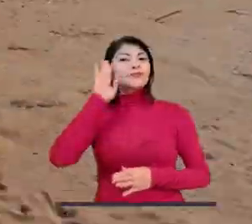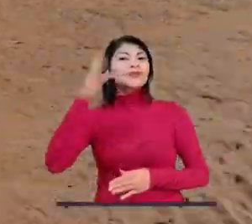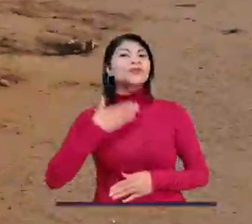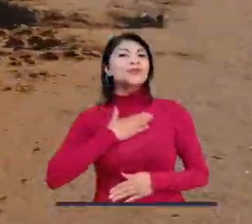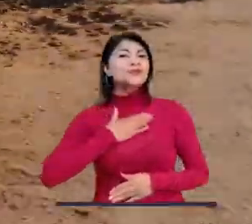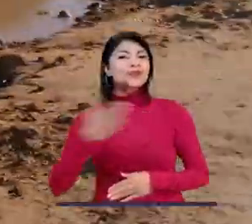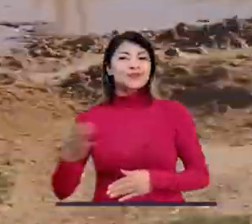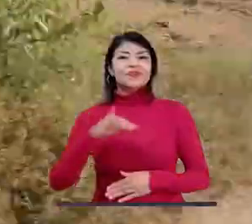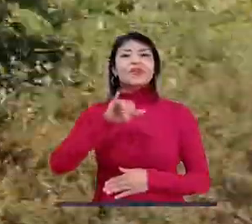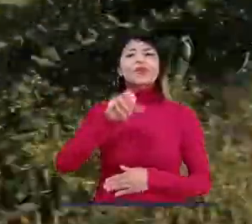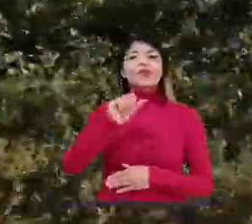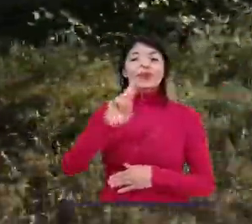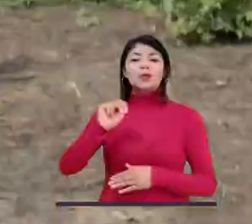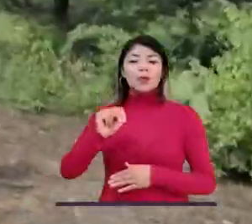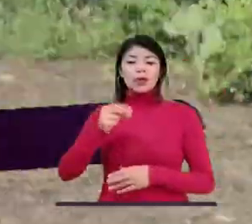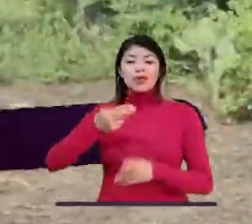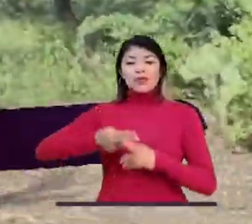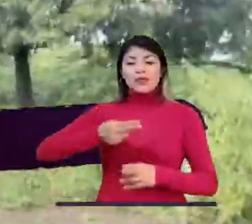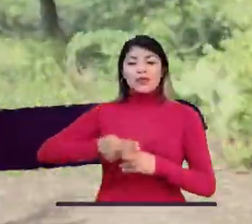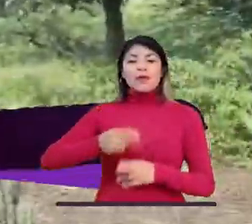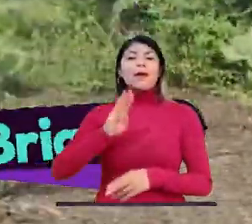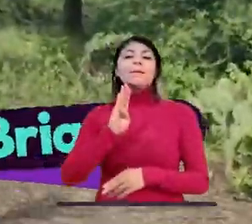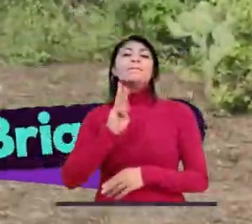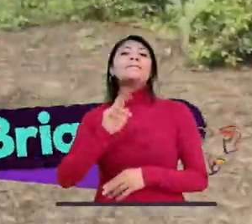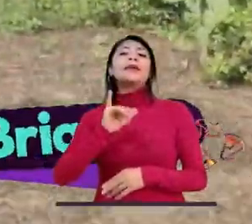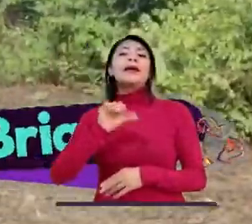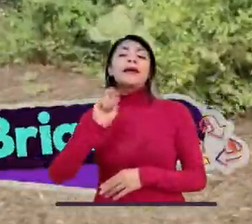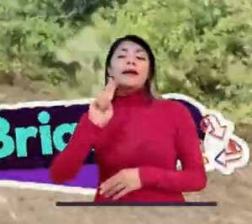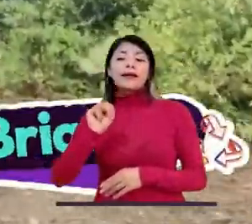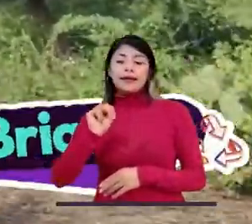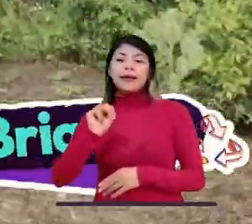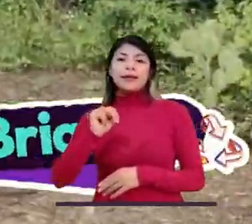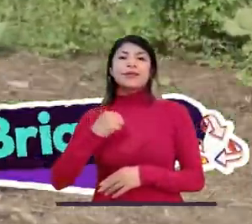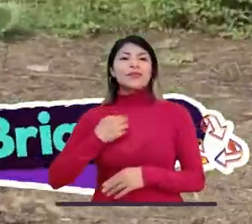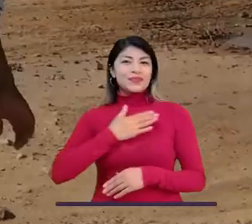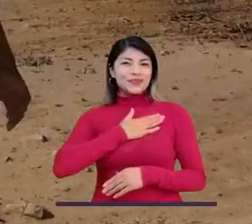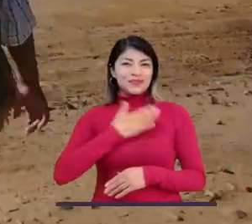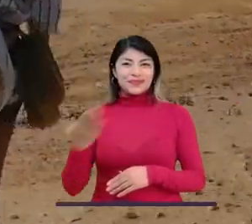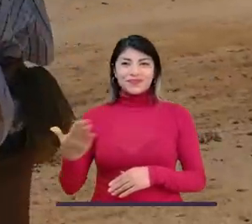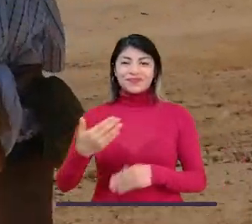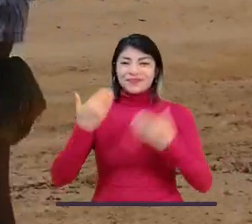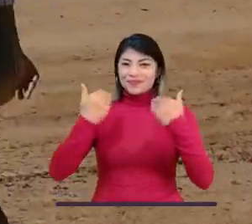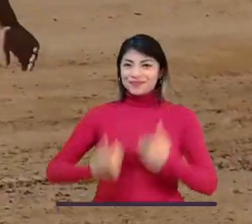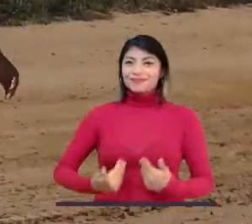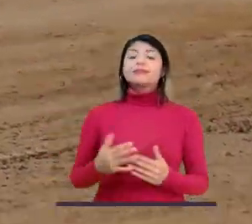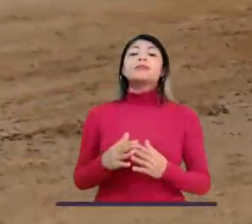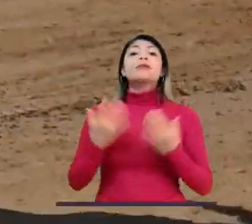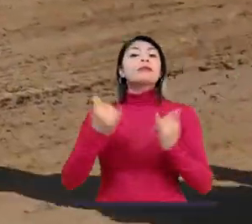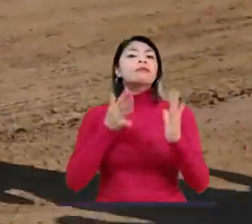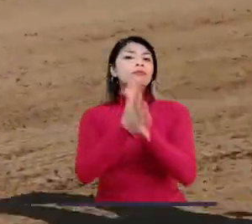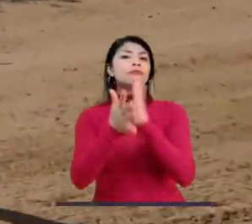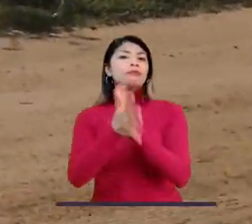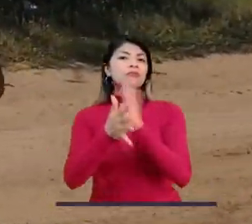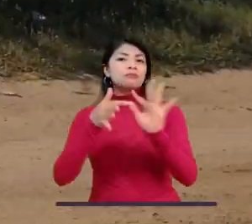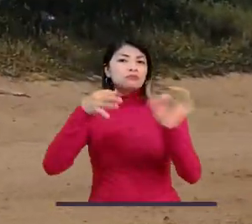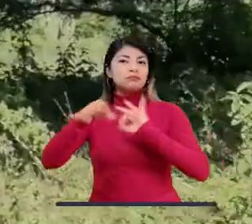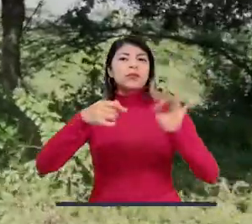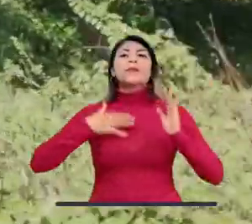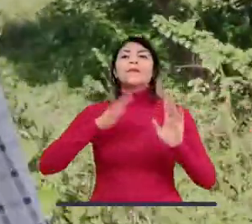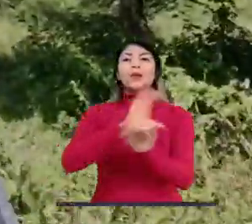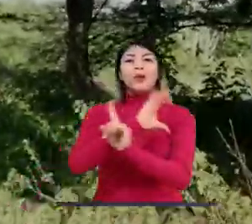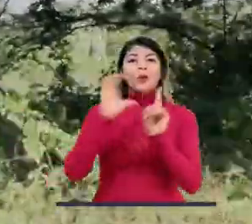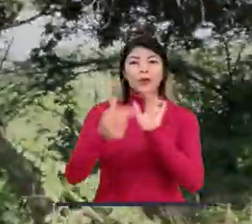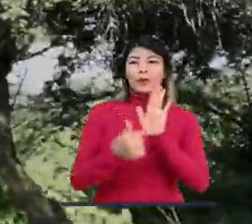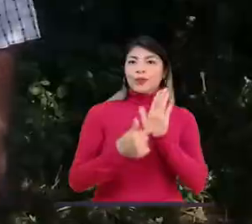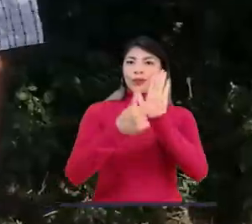Mi nombre es Friandaditz Pandiño Puchaina, de Aixclan, Tijuana. El día de hoy vengo a acerca de mí